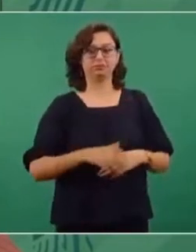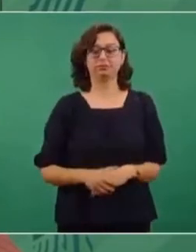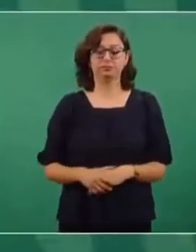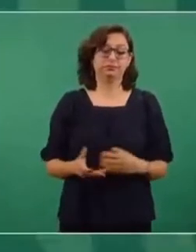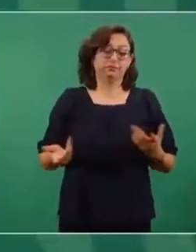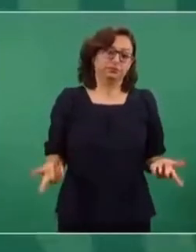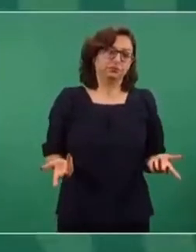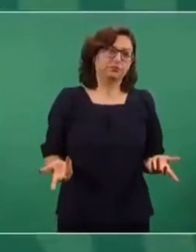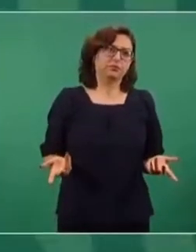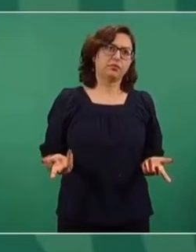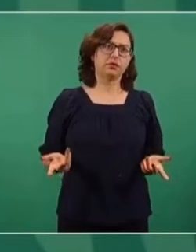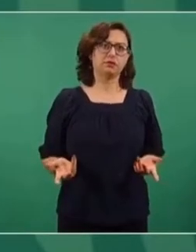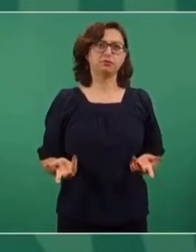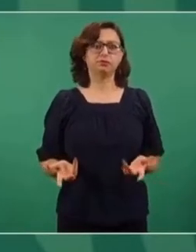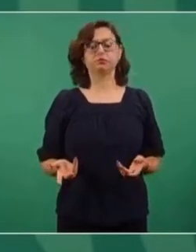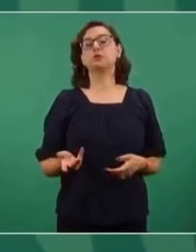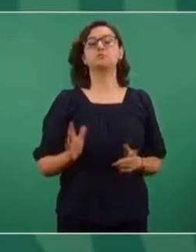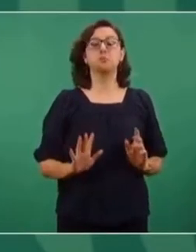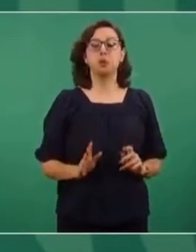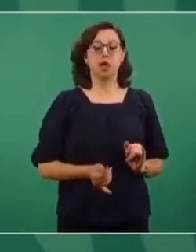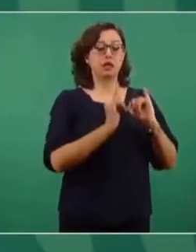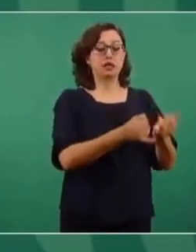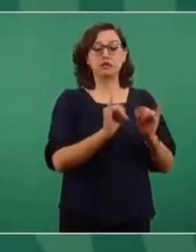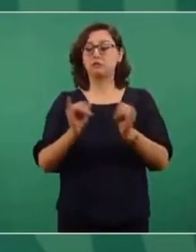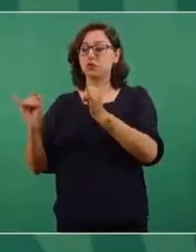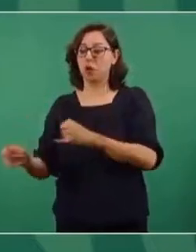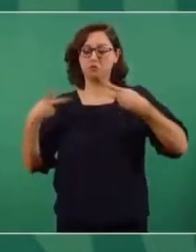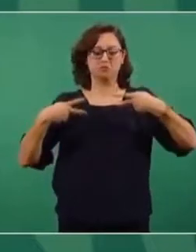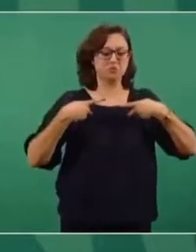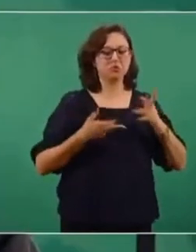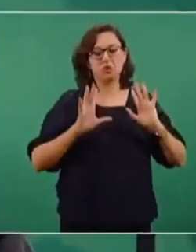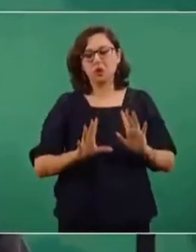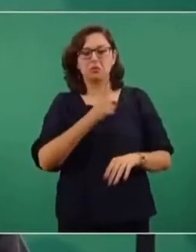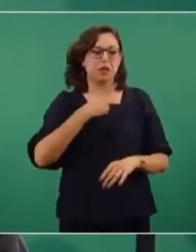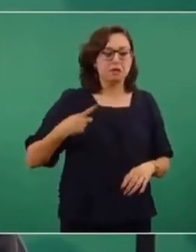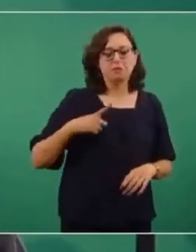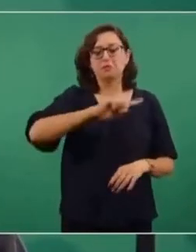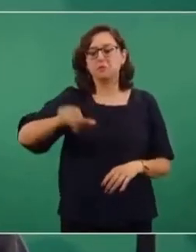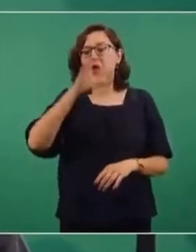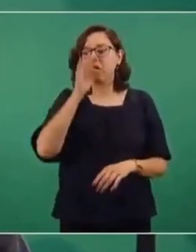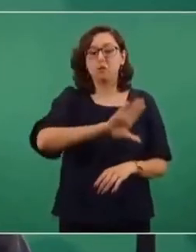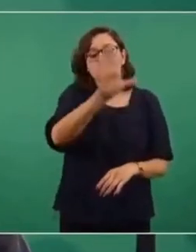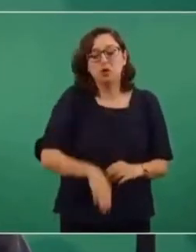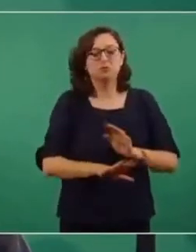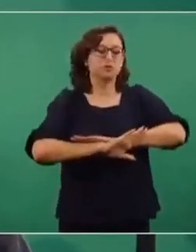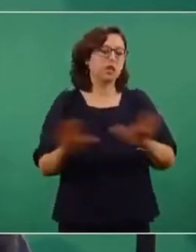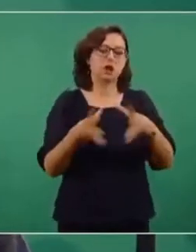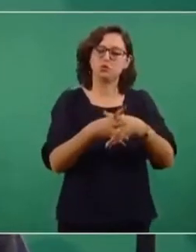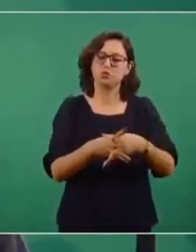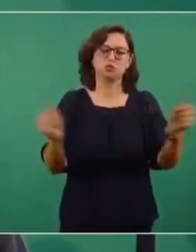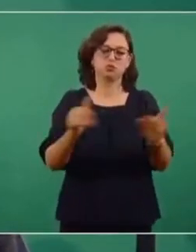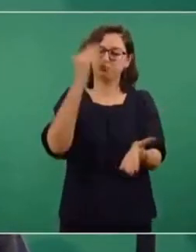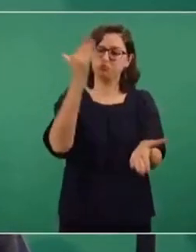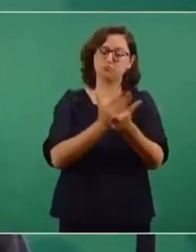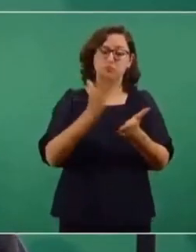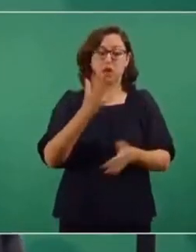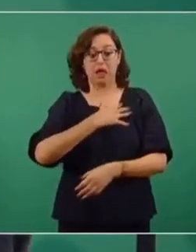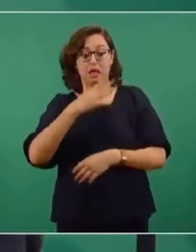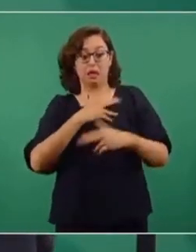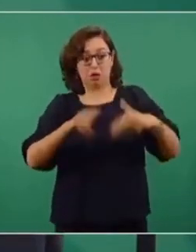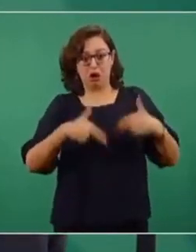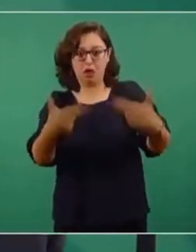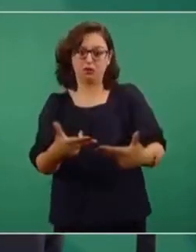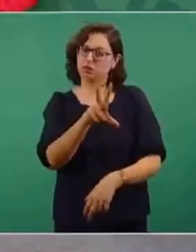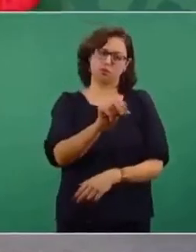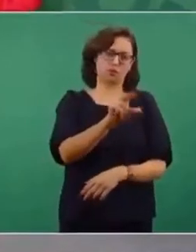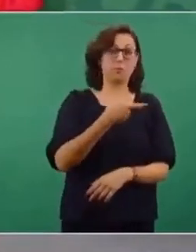nosotros pasamos a mejor vida y tenemos deuda, ahí se acabó. No se le heredamos a nuestros hijos. Pero la